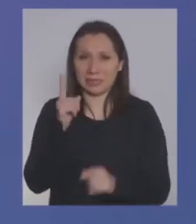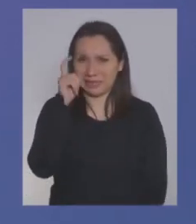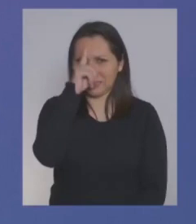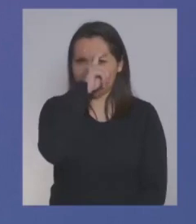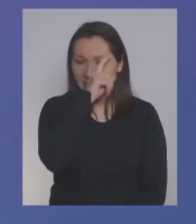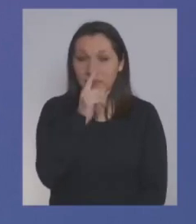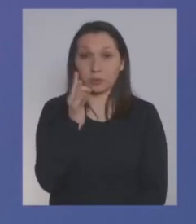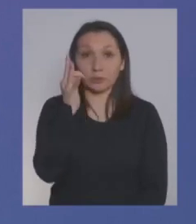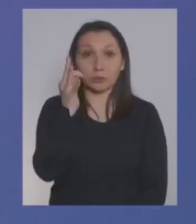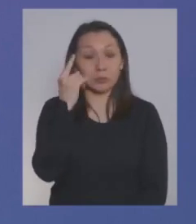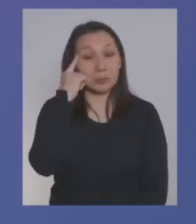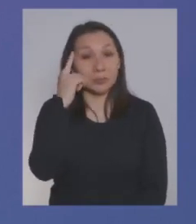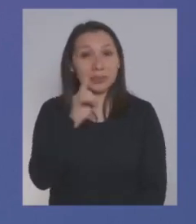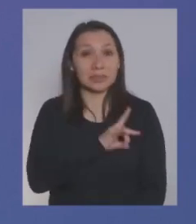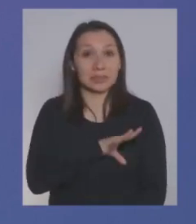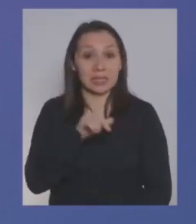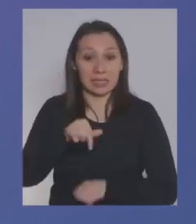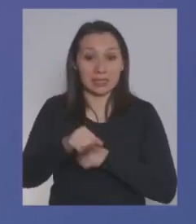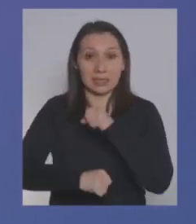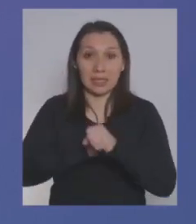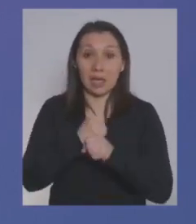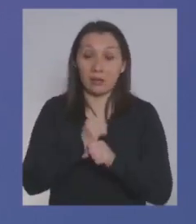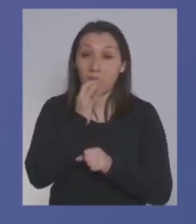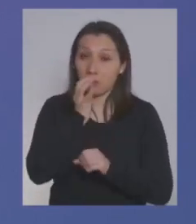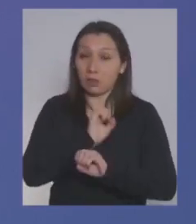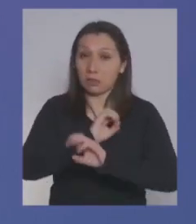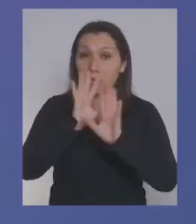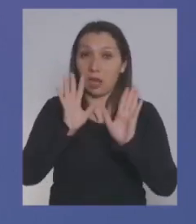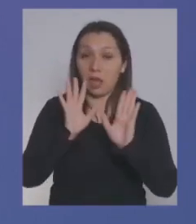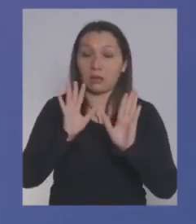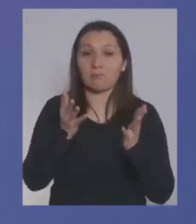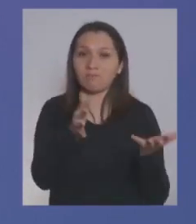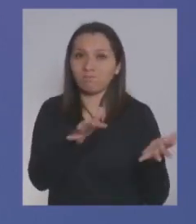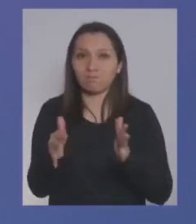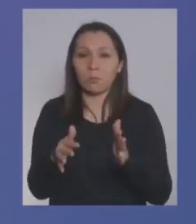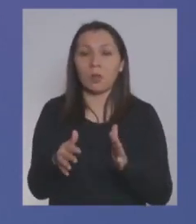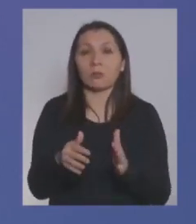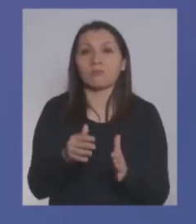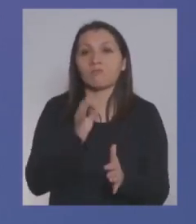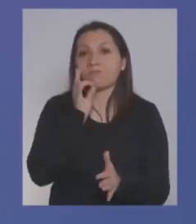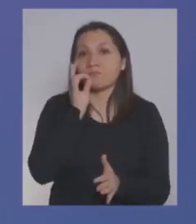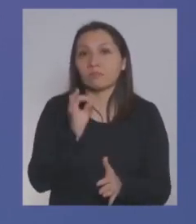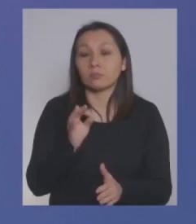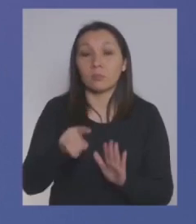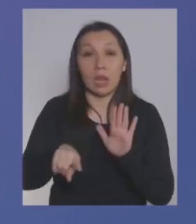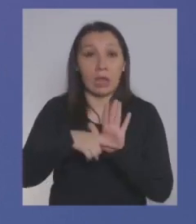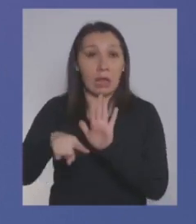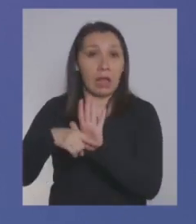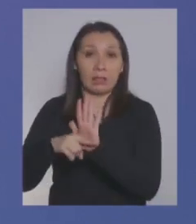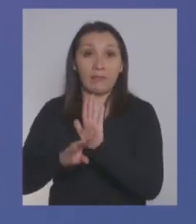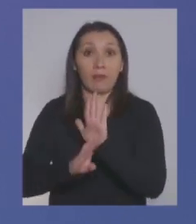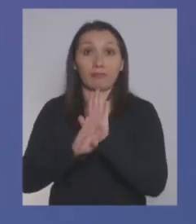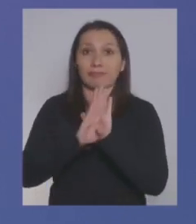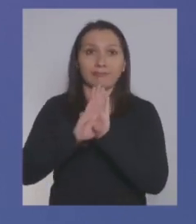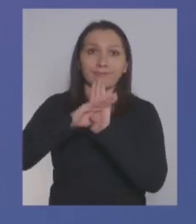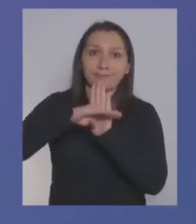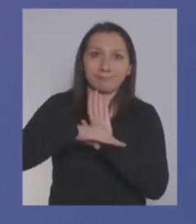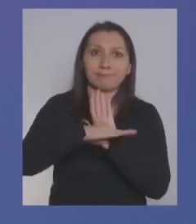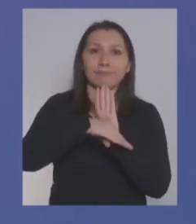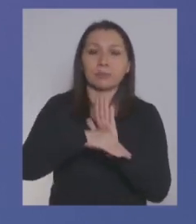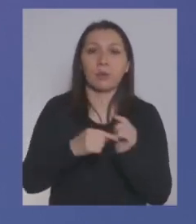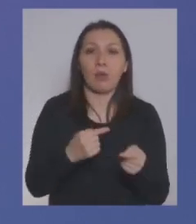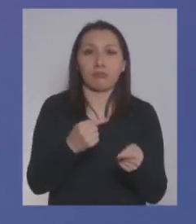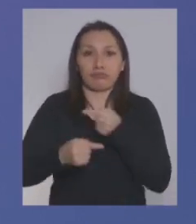las proyecciones de crecimiento para este año digámoslo con claridad estábamos hablándolo recién son muy negativas vamos a tener un